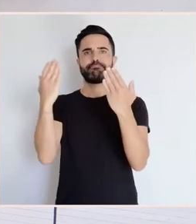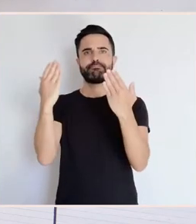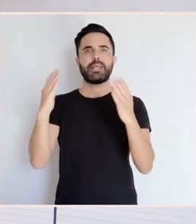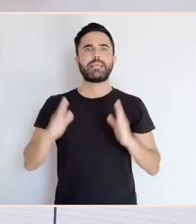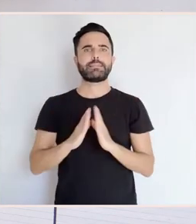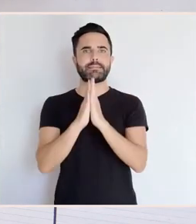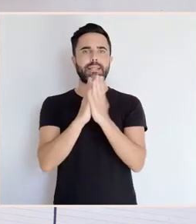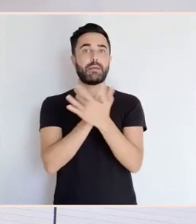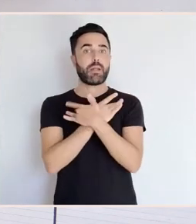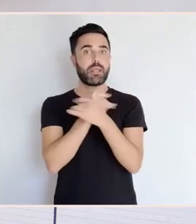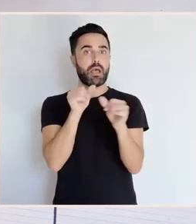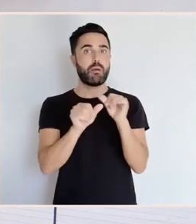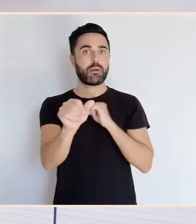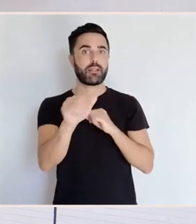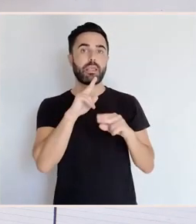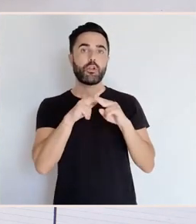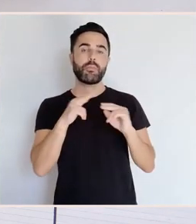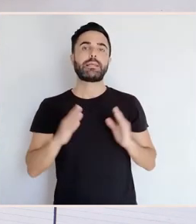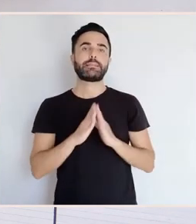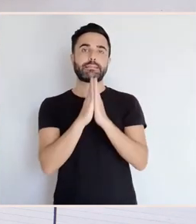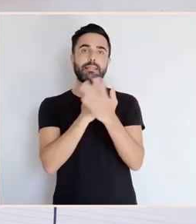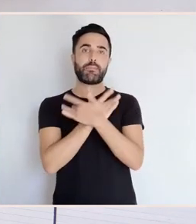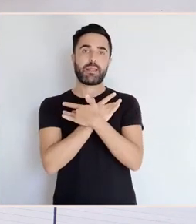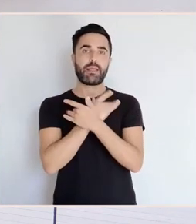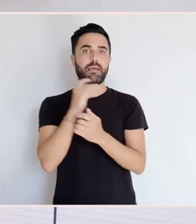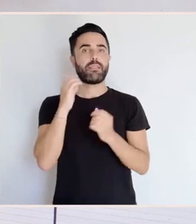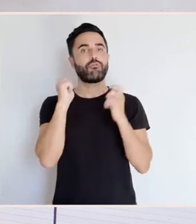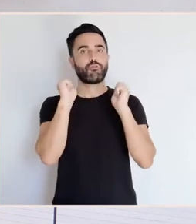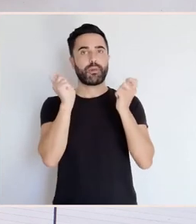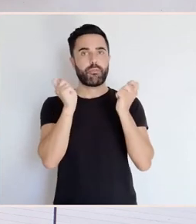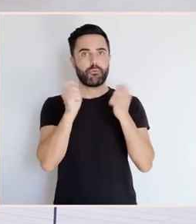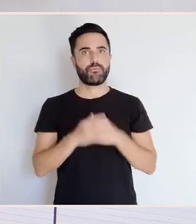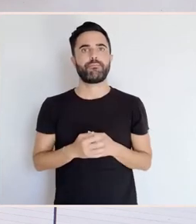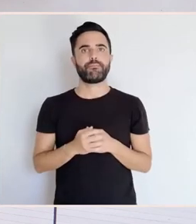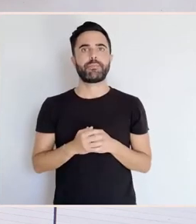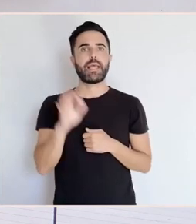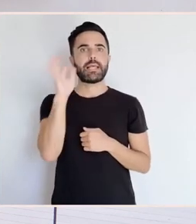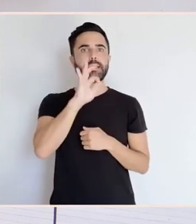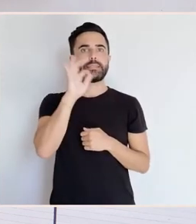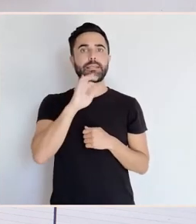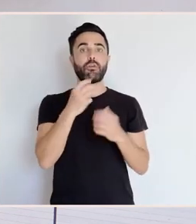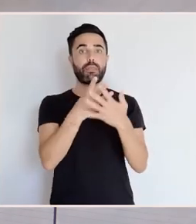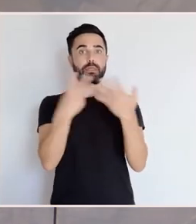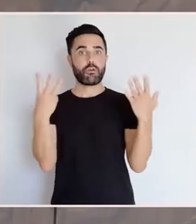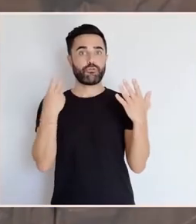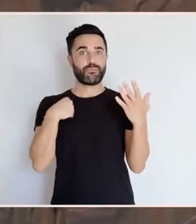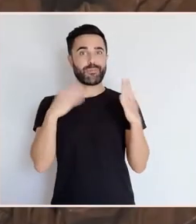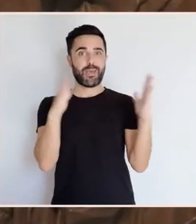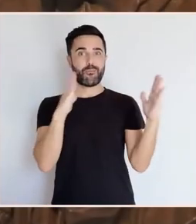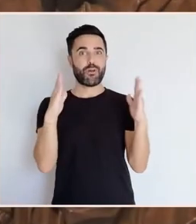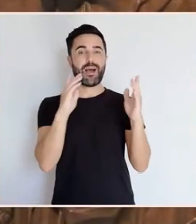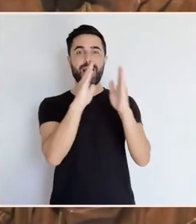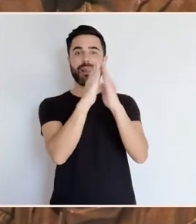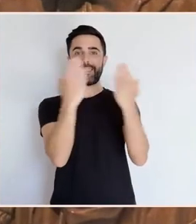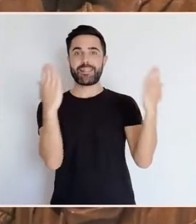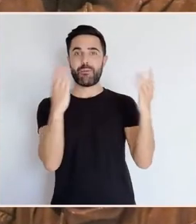Santa María de Sobrado. No século XVIII, precisamente no século no que foi realizado este retablo,